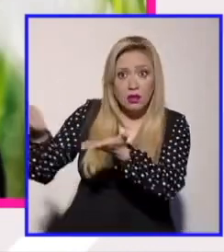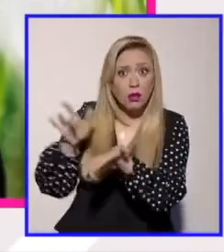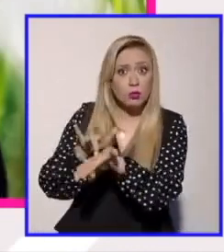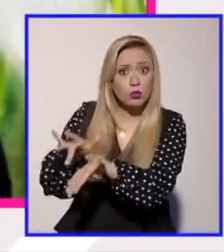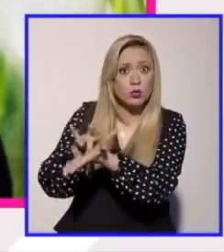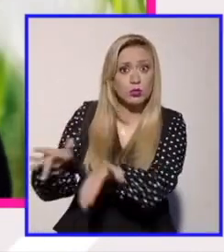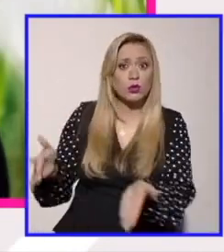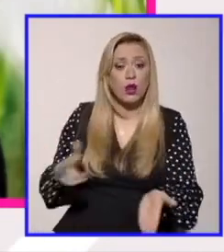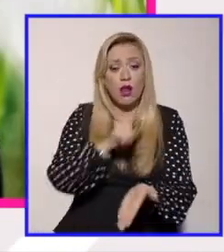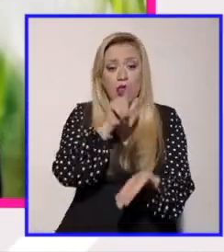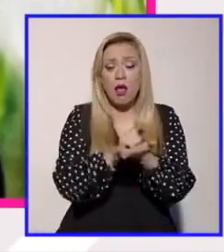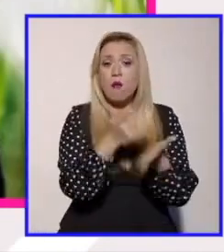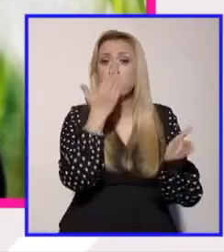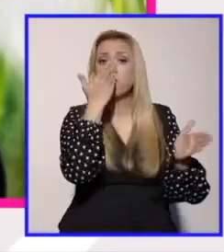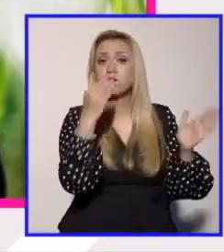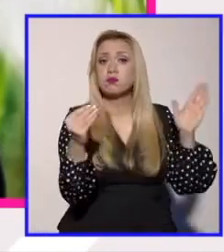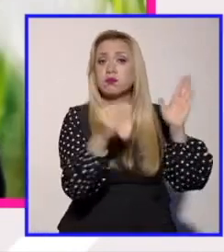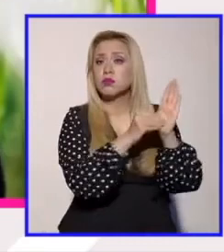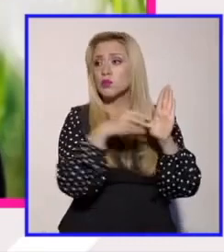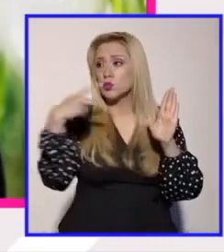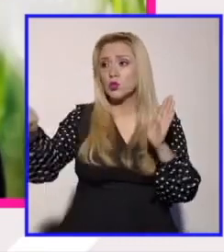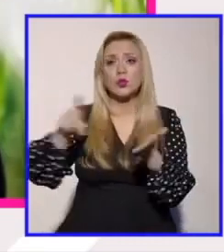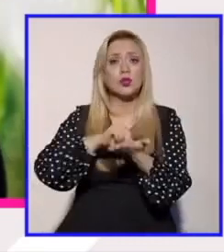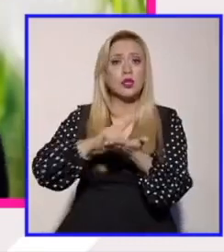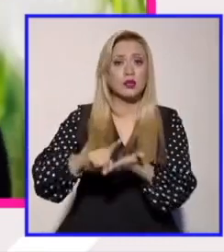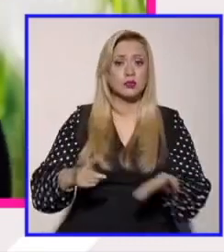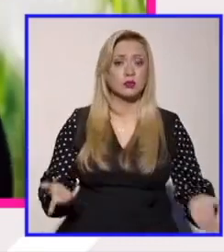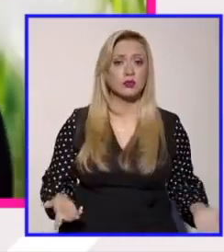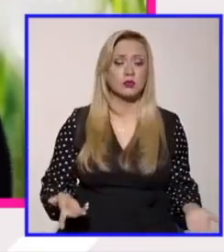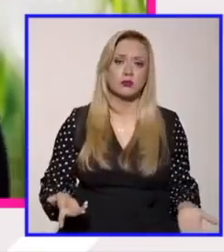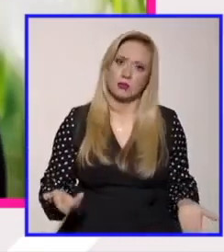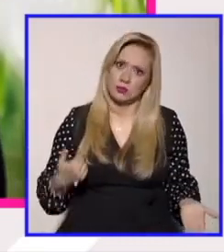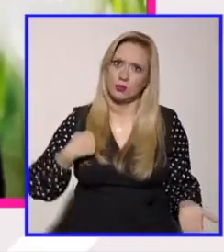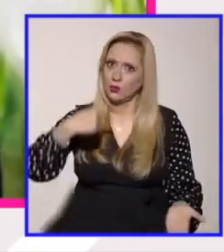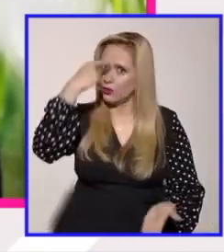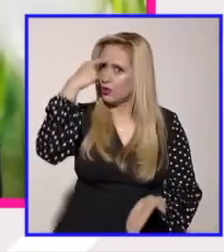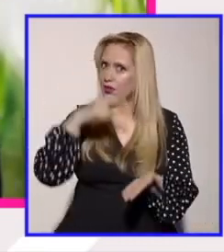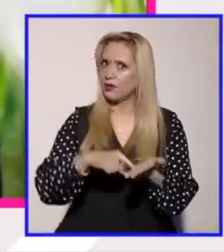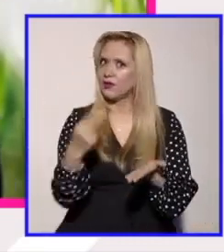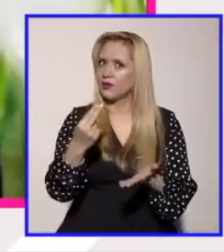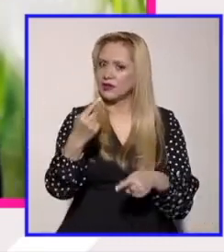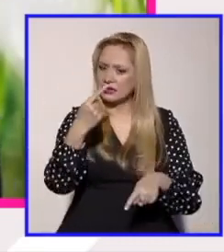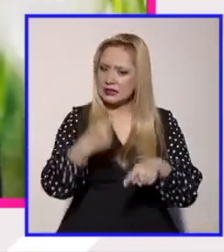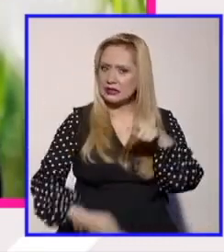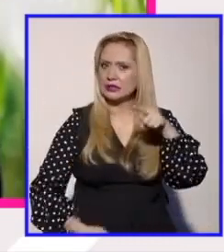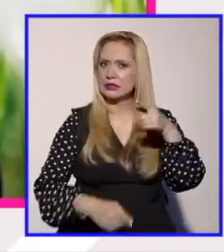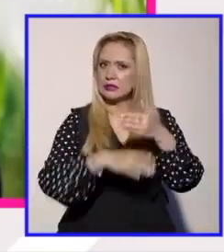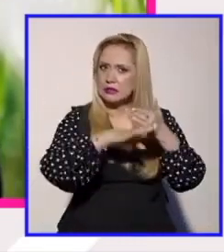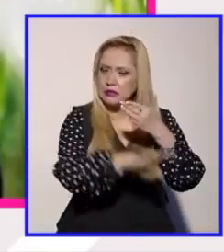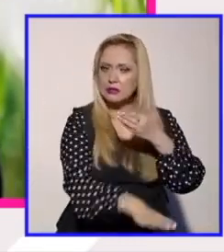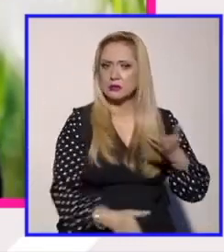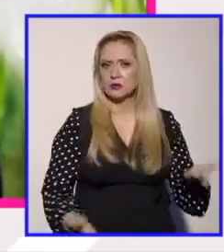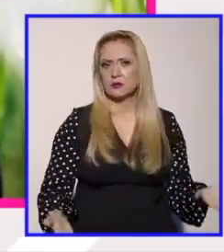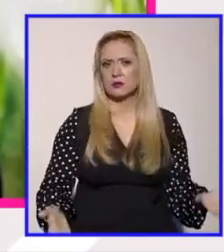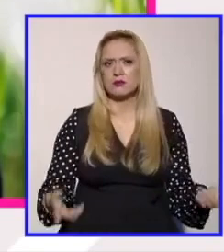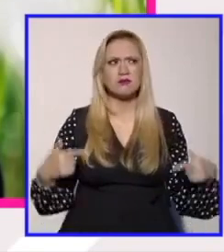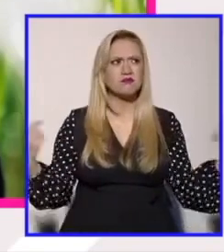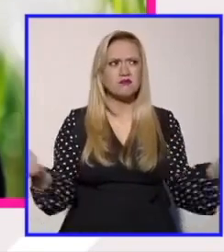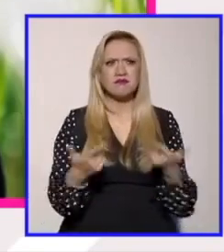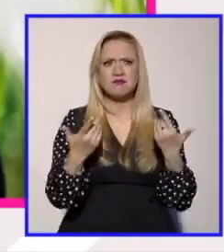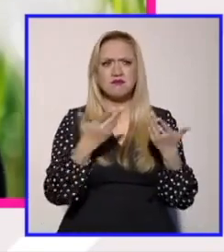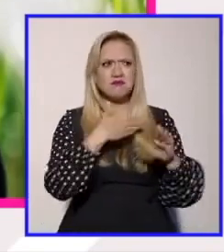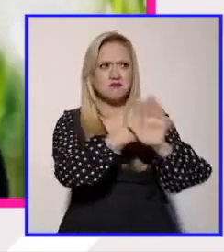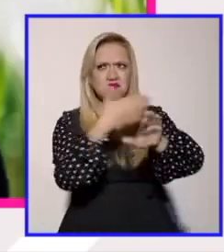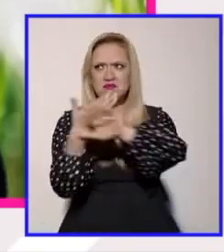donde se puedan negar sus derechos y eso es algo que sí creo que tendremos que evitar y que no daña a nadie siempre y cuando digamos